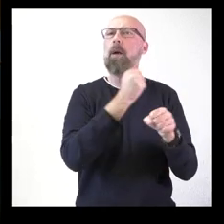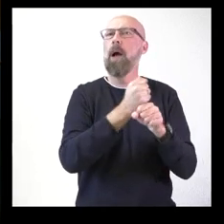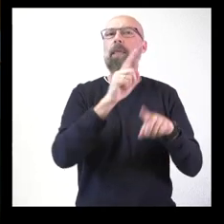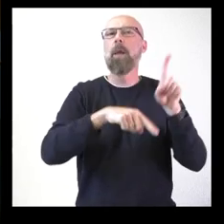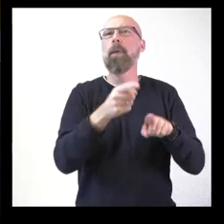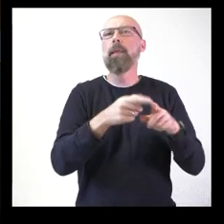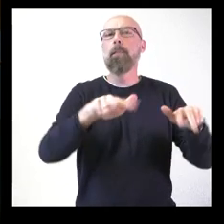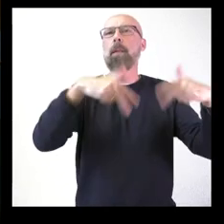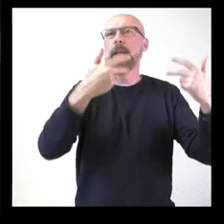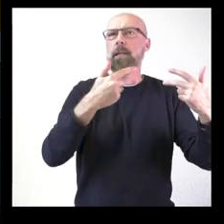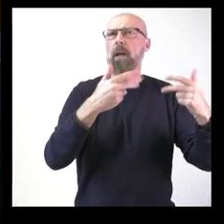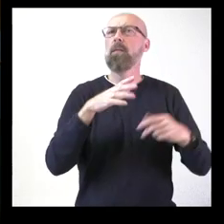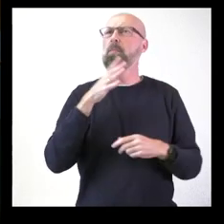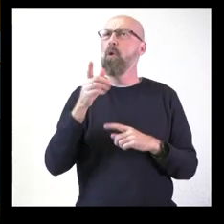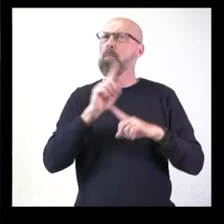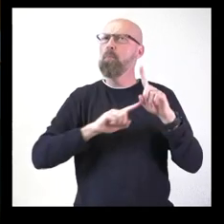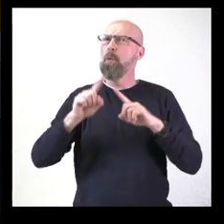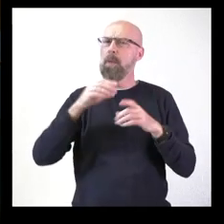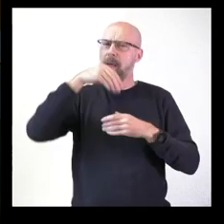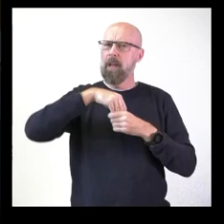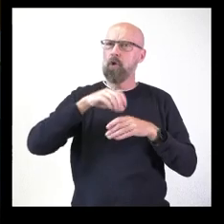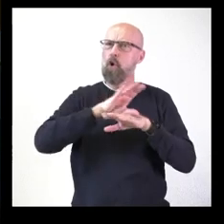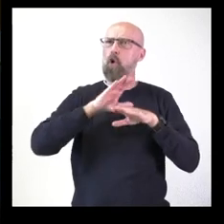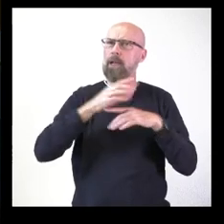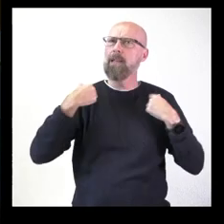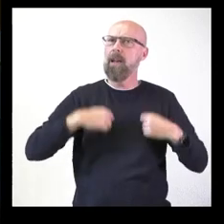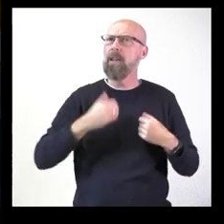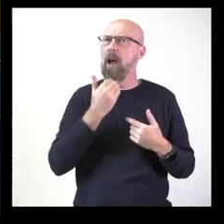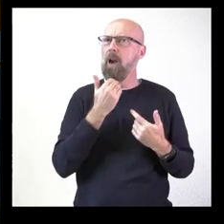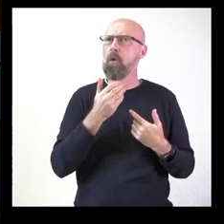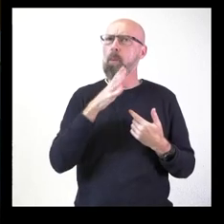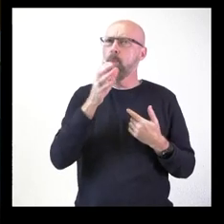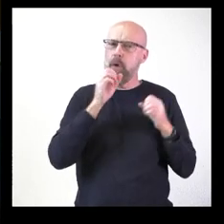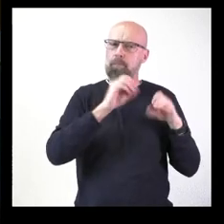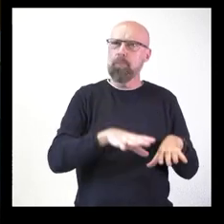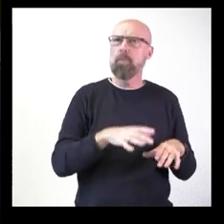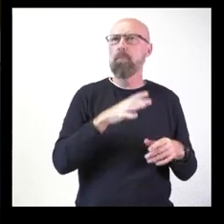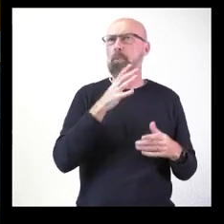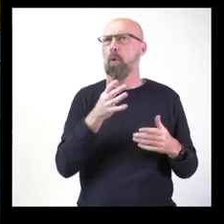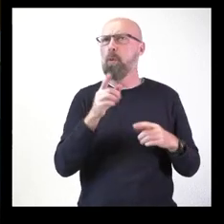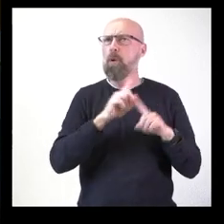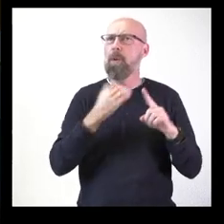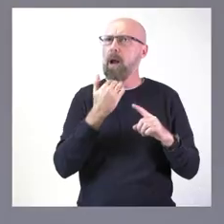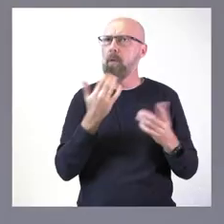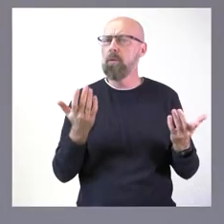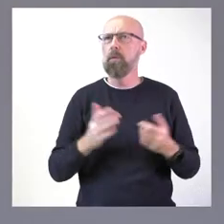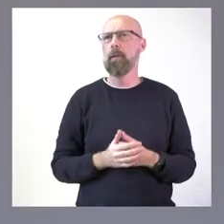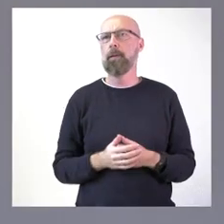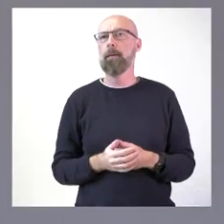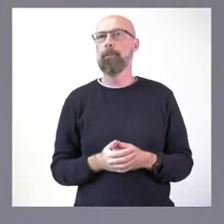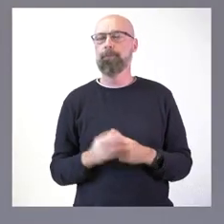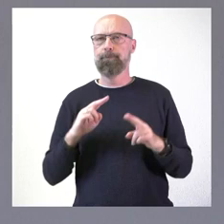habido algún problema dentro de la Consejería de Sanidad que ha motivado este desea petición propia, si lo conoce. Él tiene